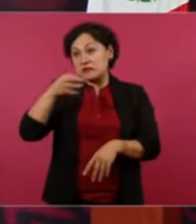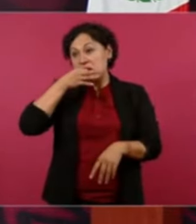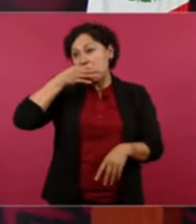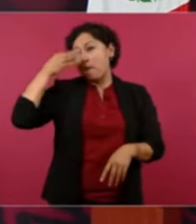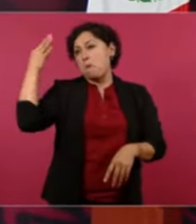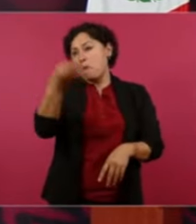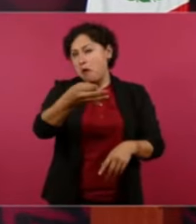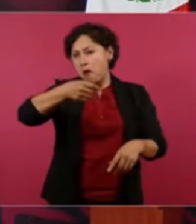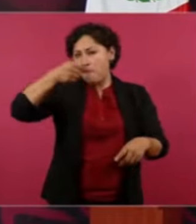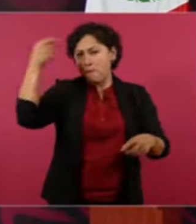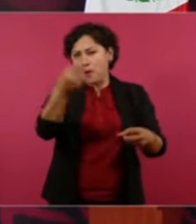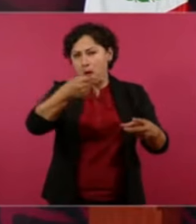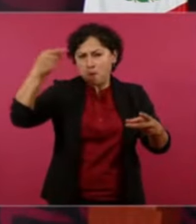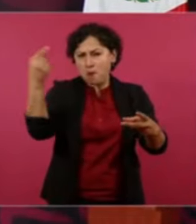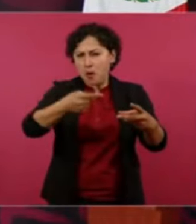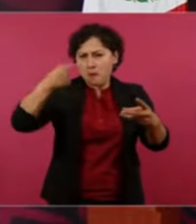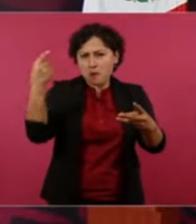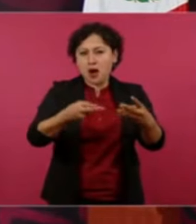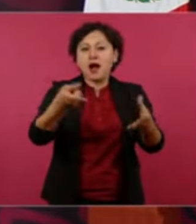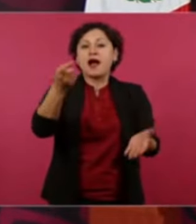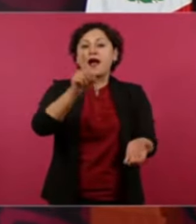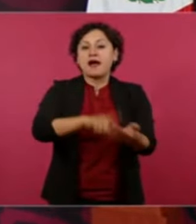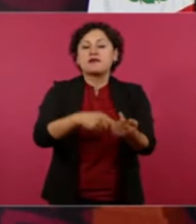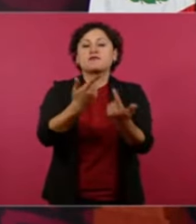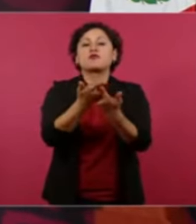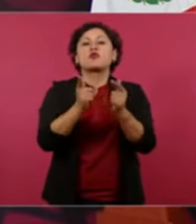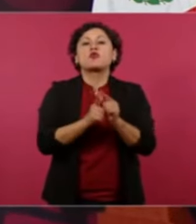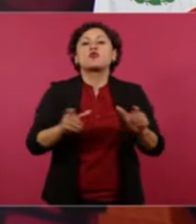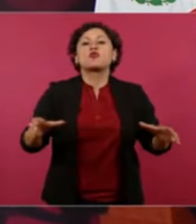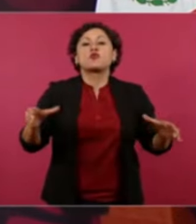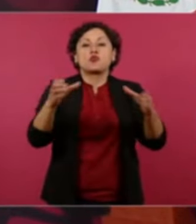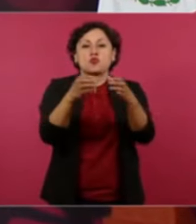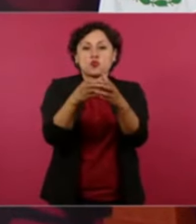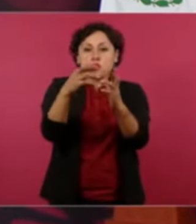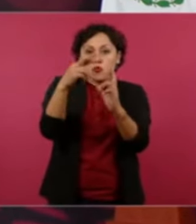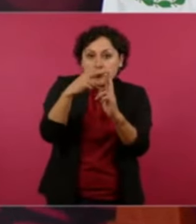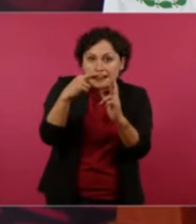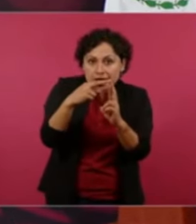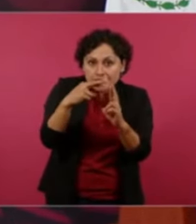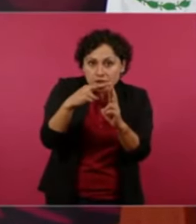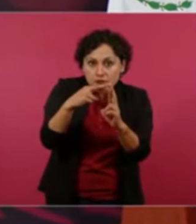de la jerarquía eclesiástica.